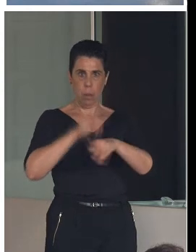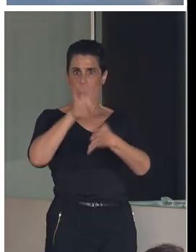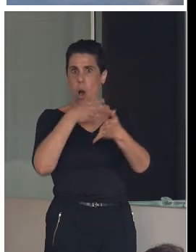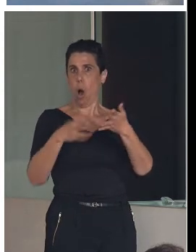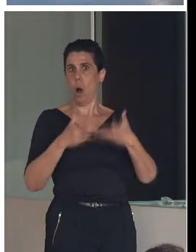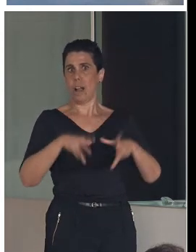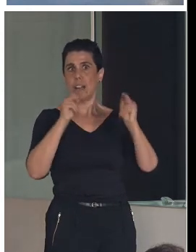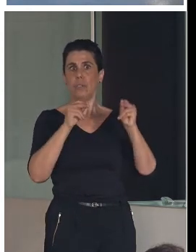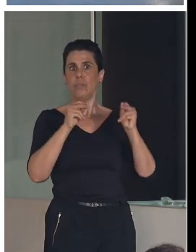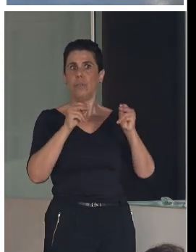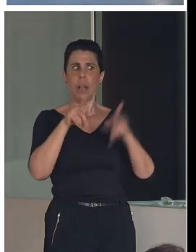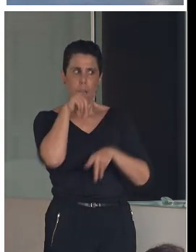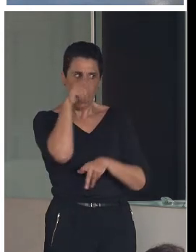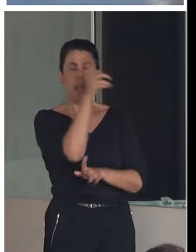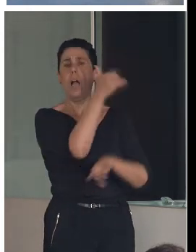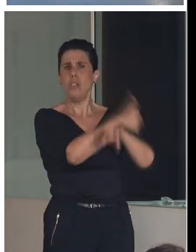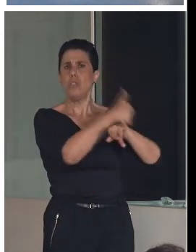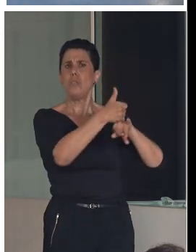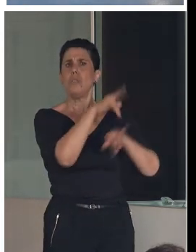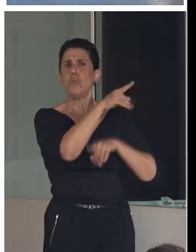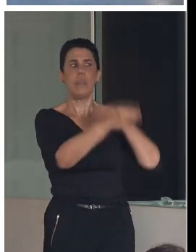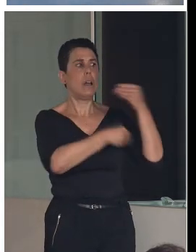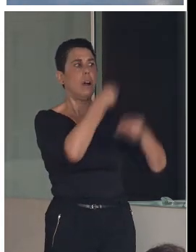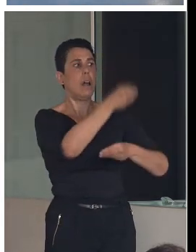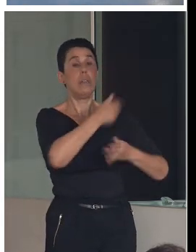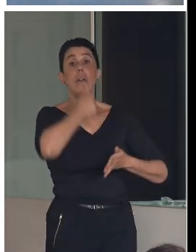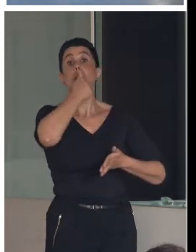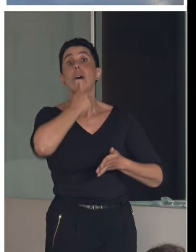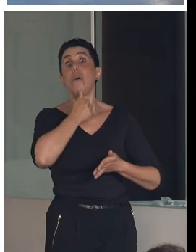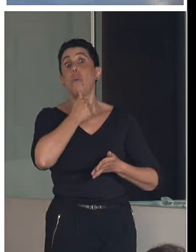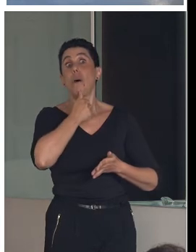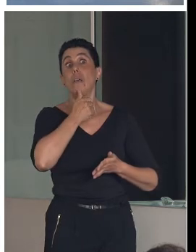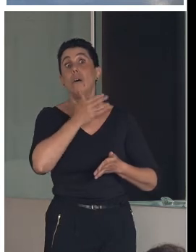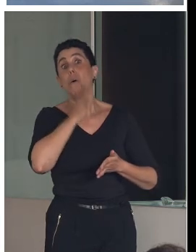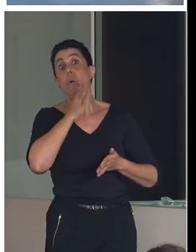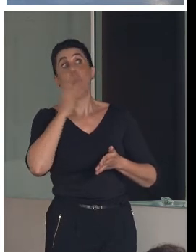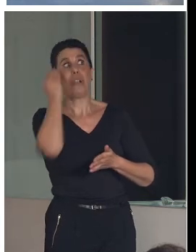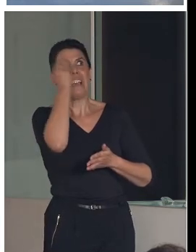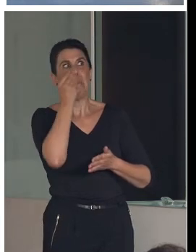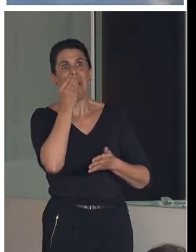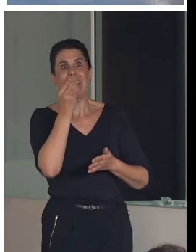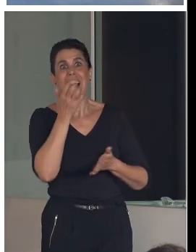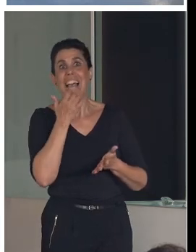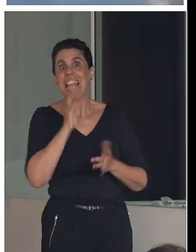pues esta gente lo hace y se aguanta, porque si no, piensan que no va a ir nadie a su pueblo.